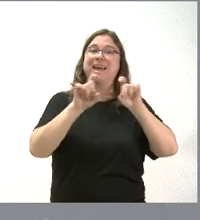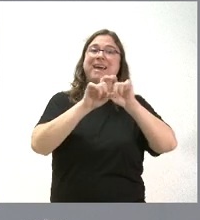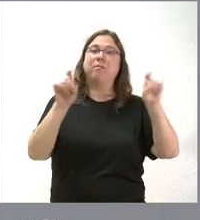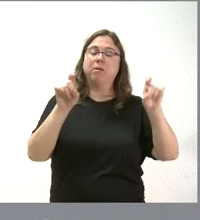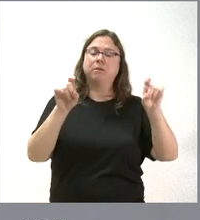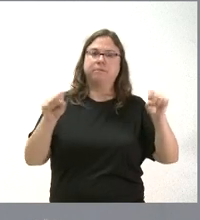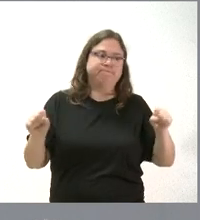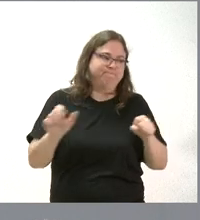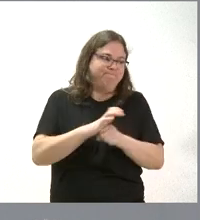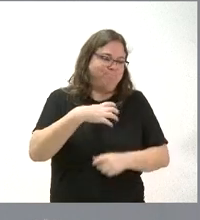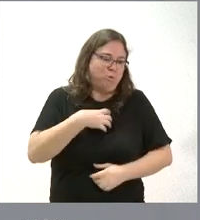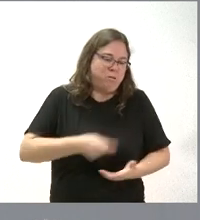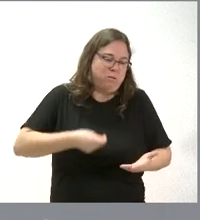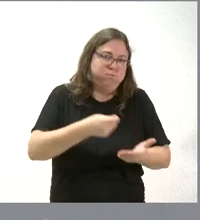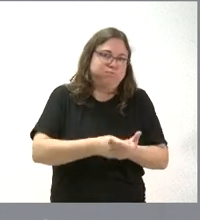abordar